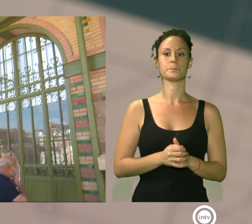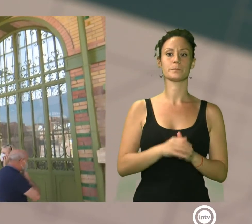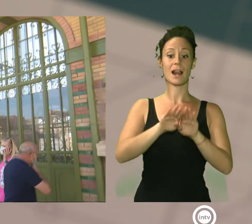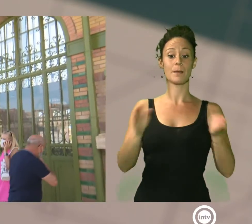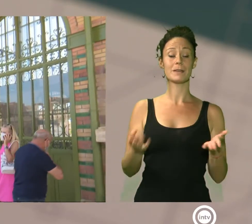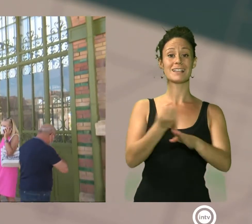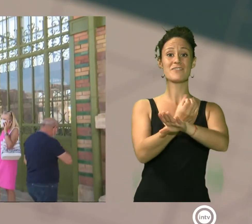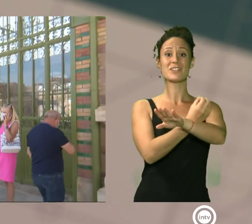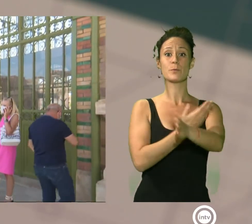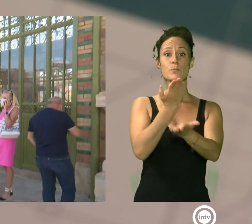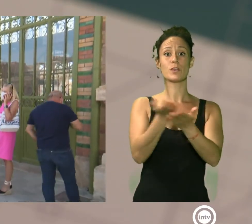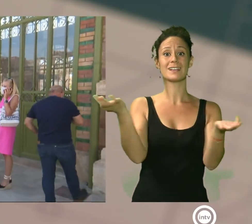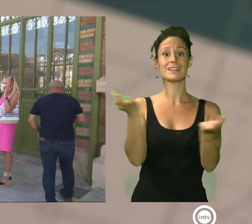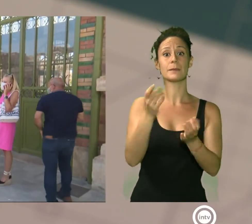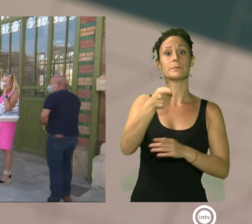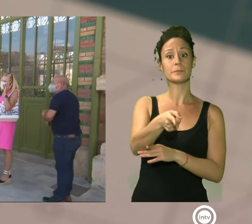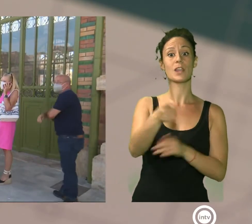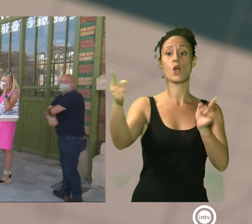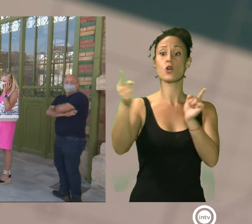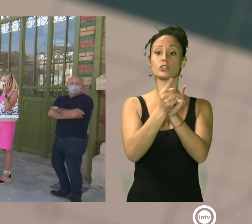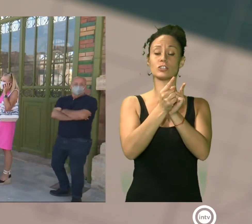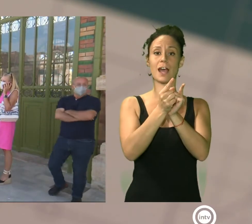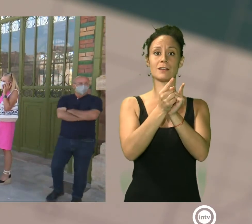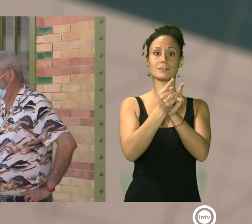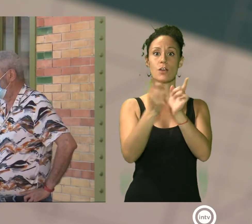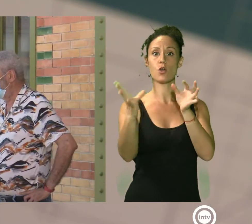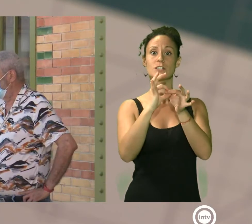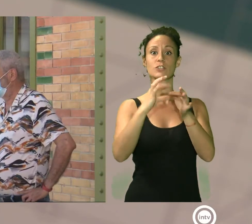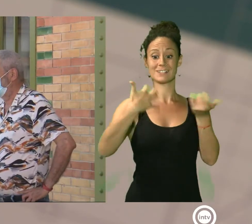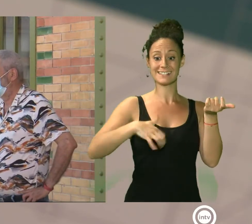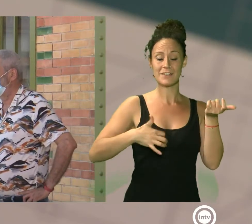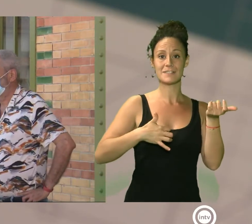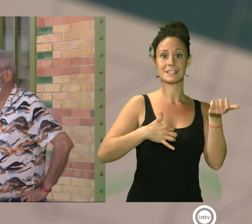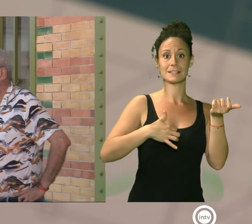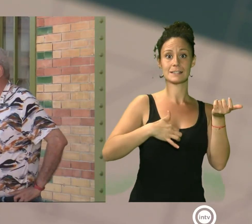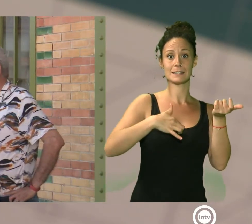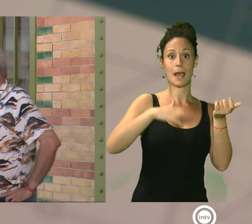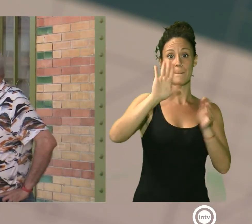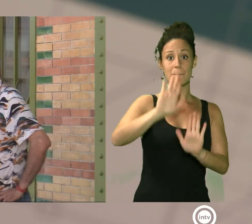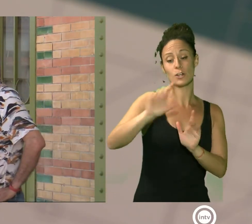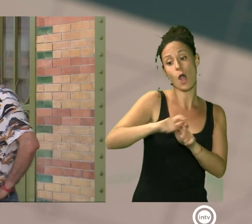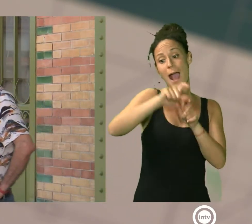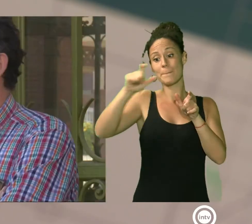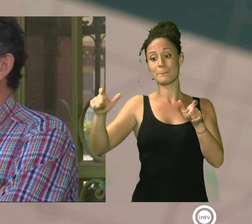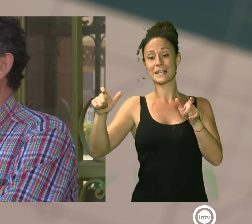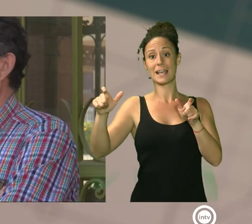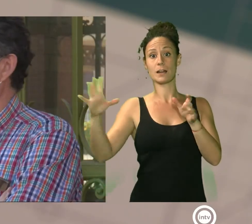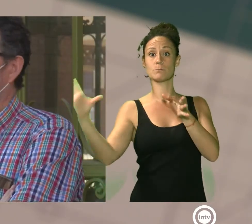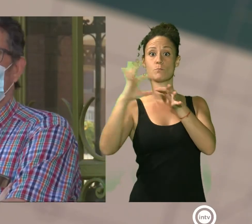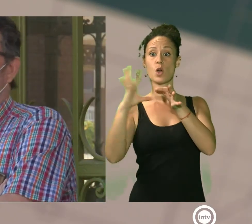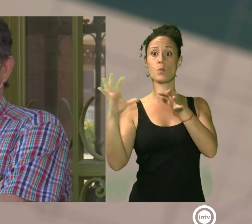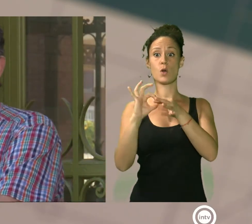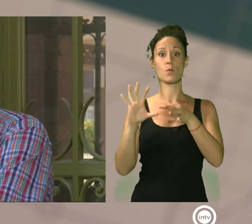acortar los tiempos de conexión con Sevilla y ampliar las conexiones de la capital almeriense con otras ciudades